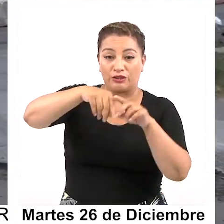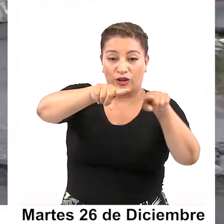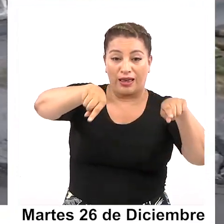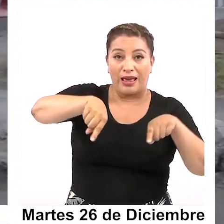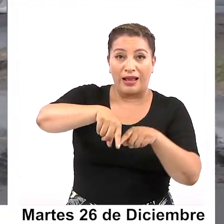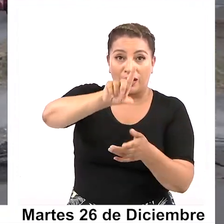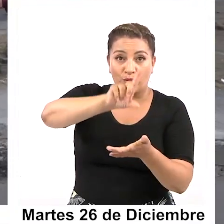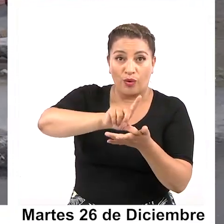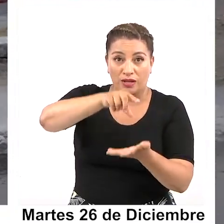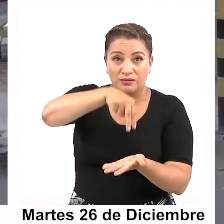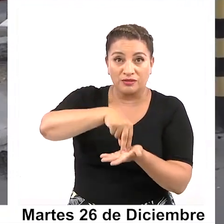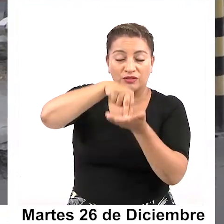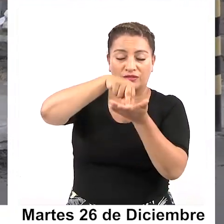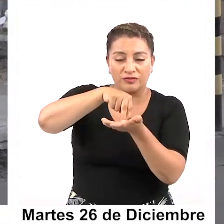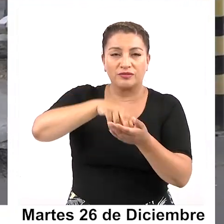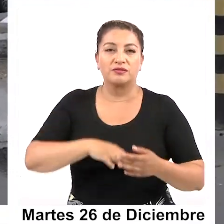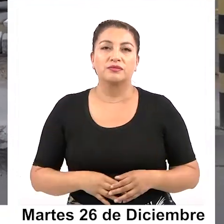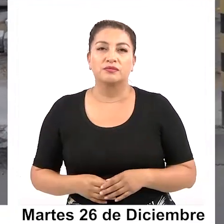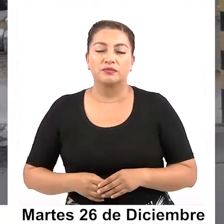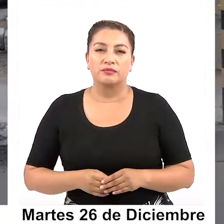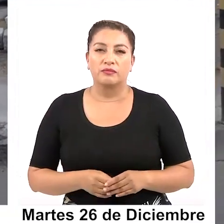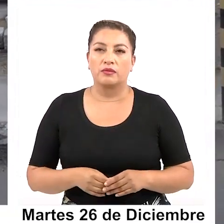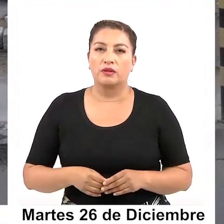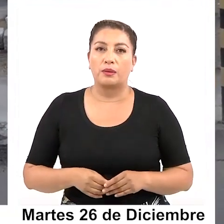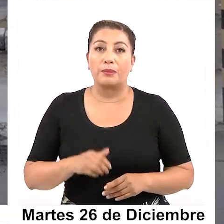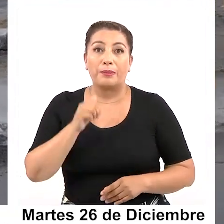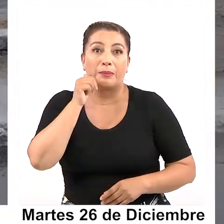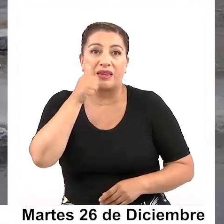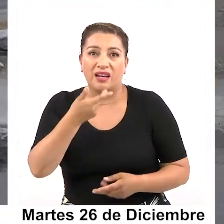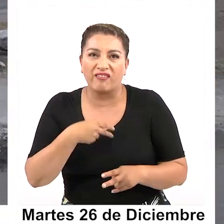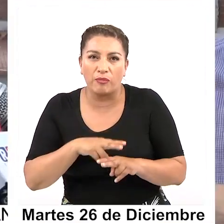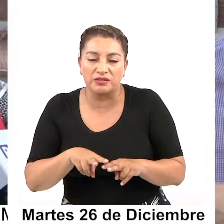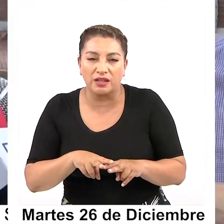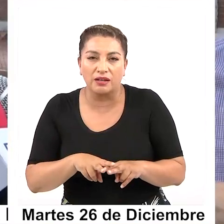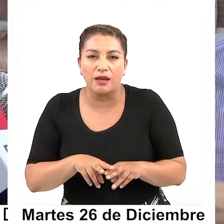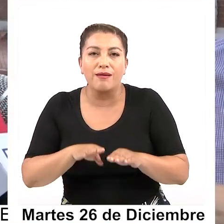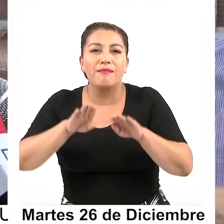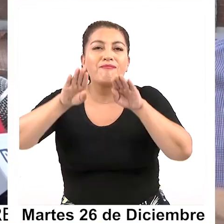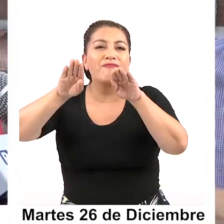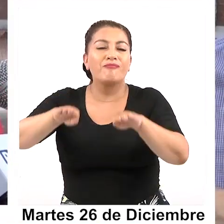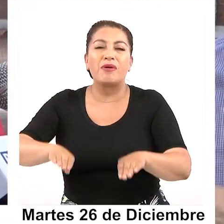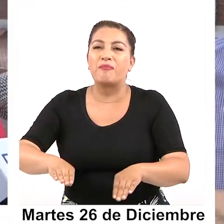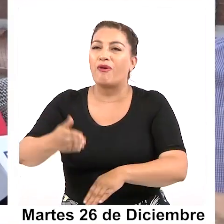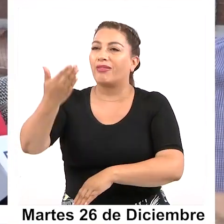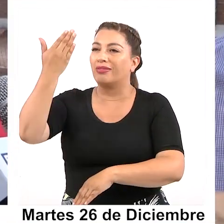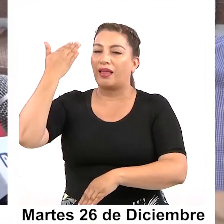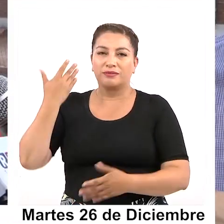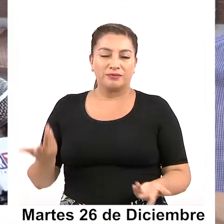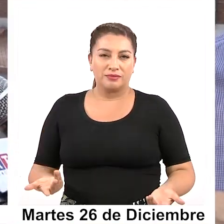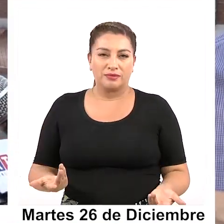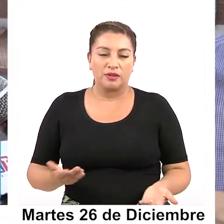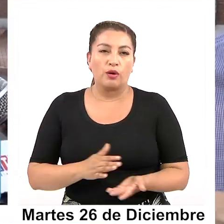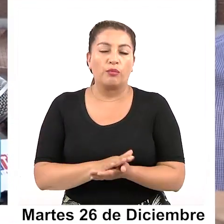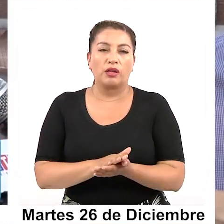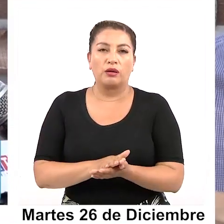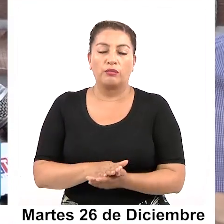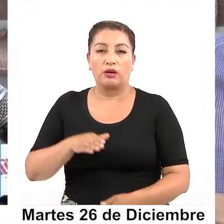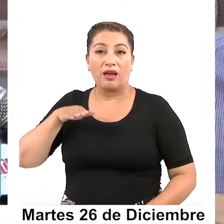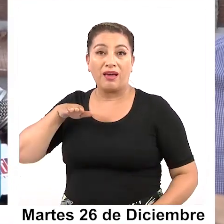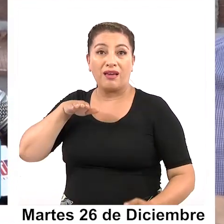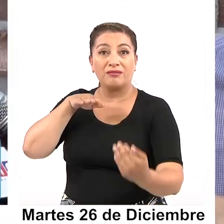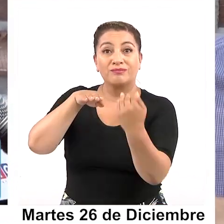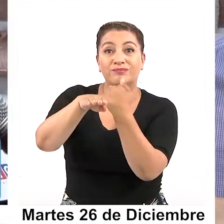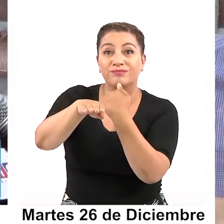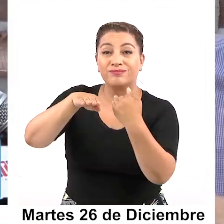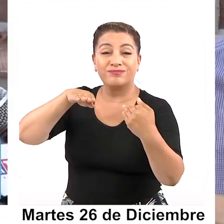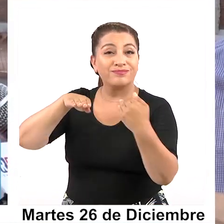este sector. Entonces, lo que ocurriría mañana, vamos a volver a la normalidad. ¿Qué quiere decir eso? Que la pista bidireccional de